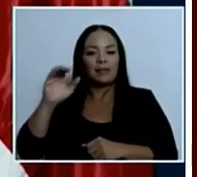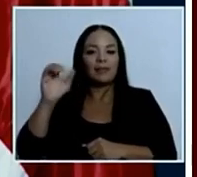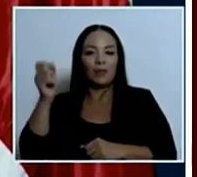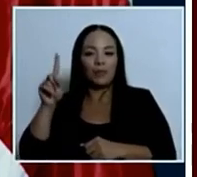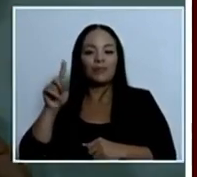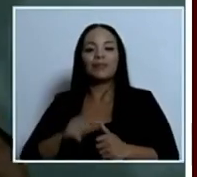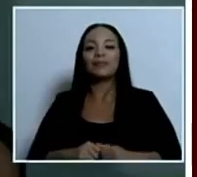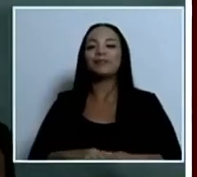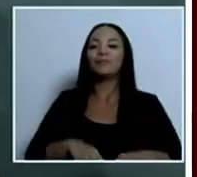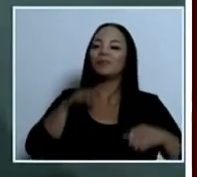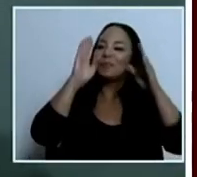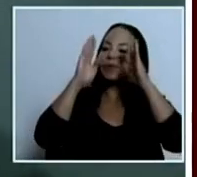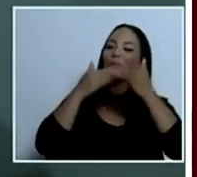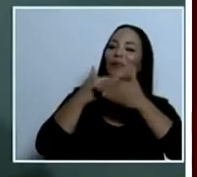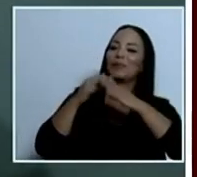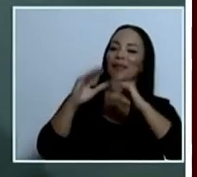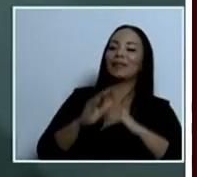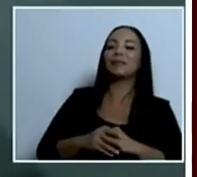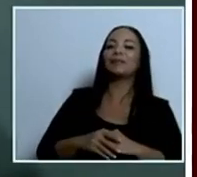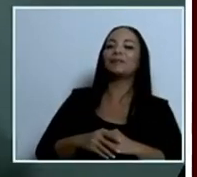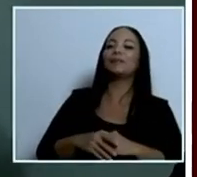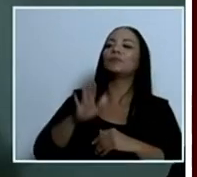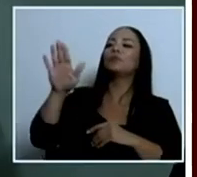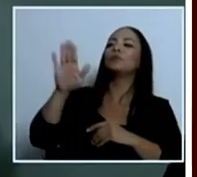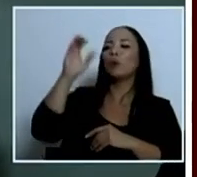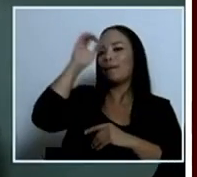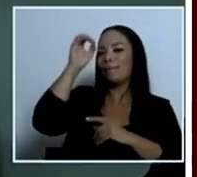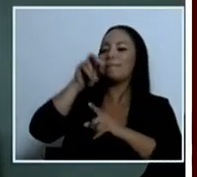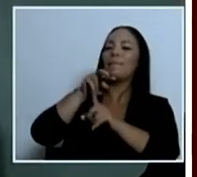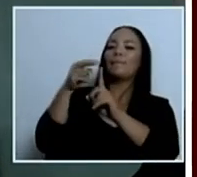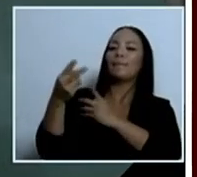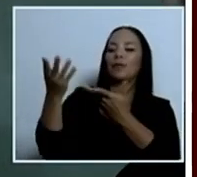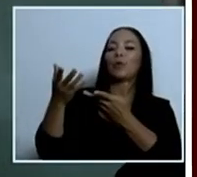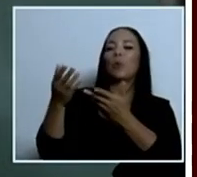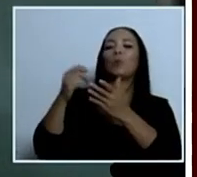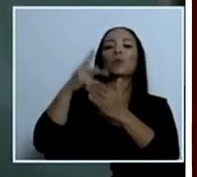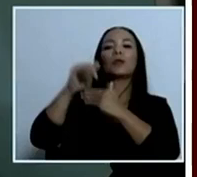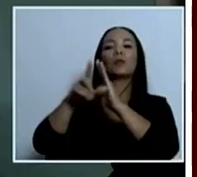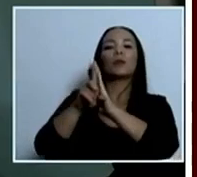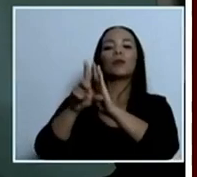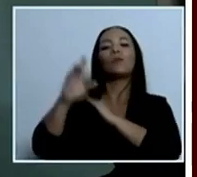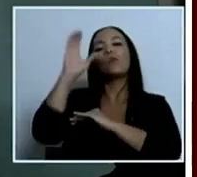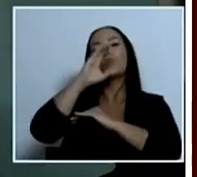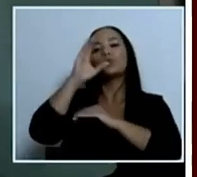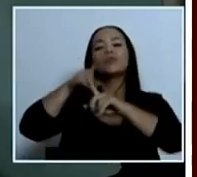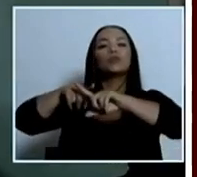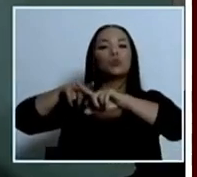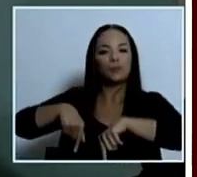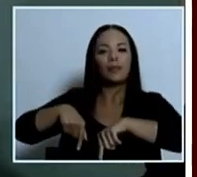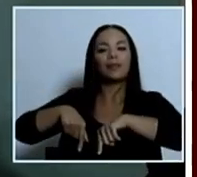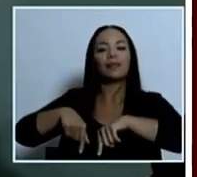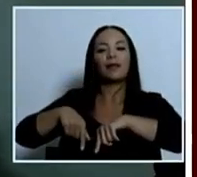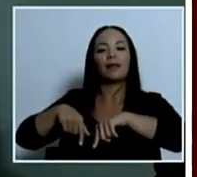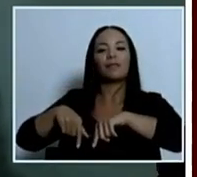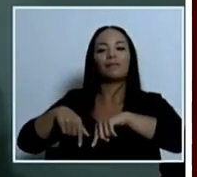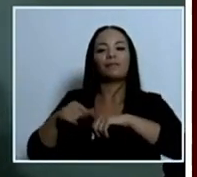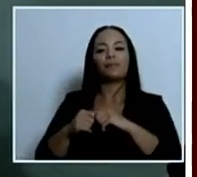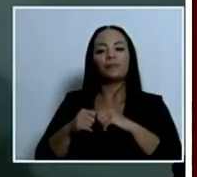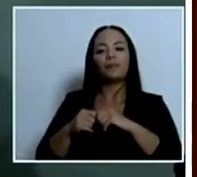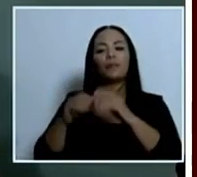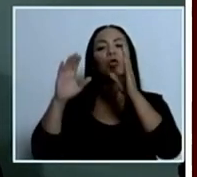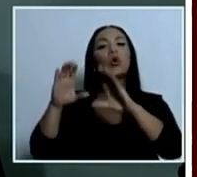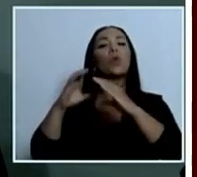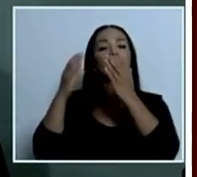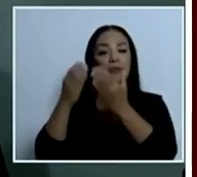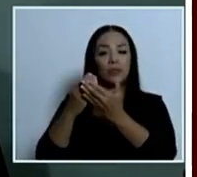que tal buenas tardes cuál es su posición respecto al proyecto de ley que se está discutiendo que busca suspender la tasa de administración o la comisión que